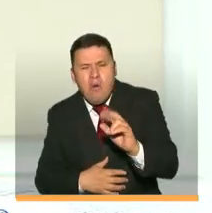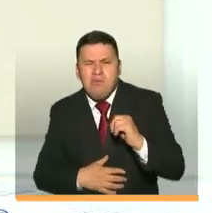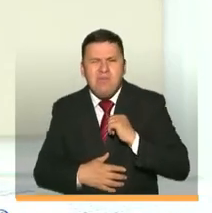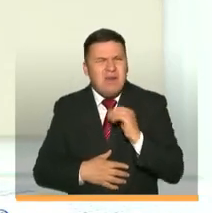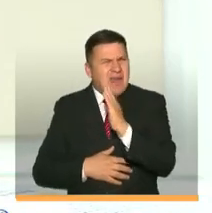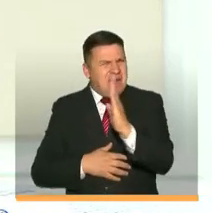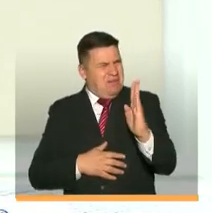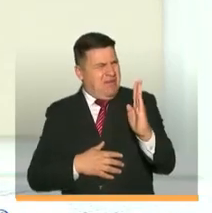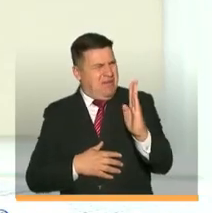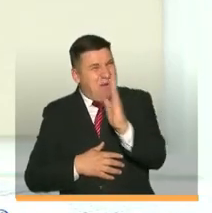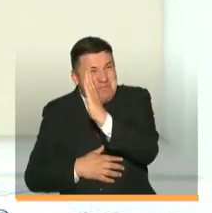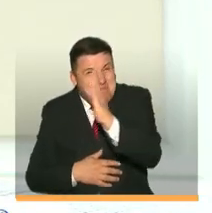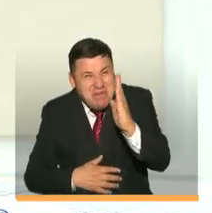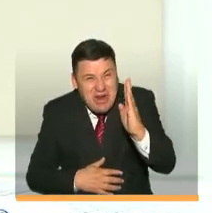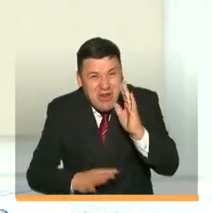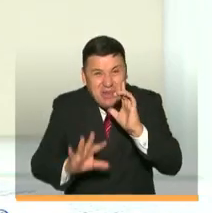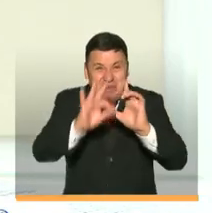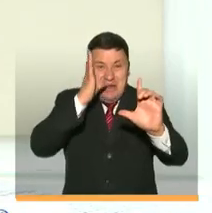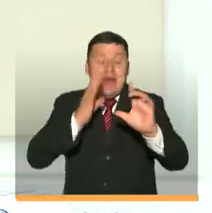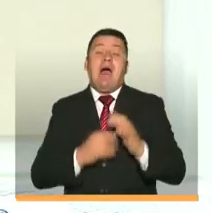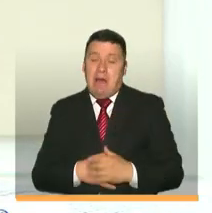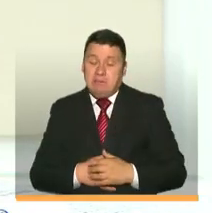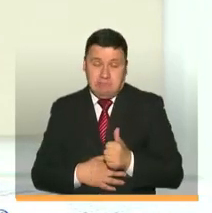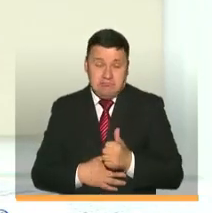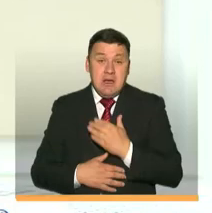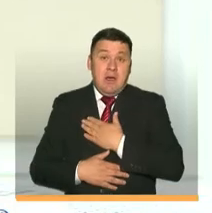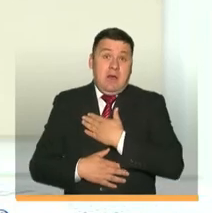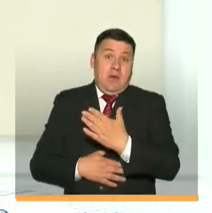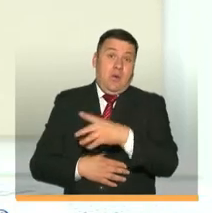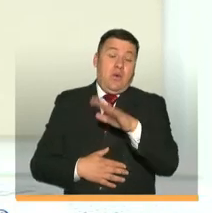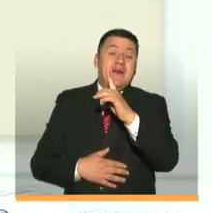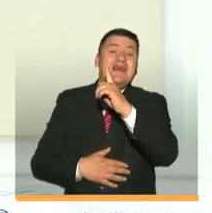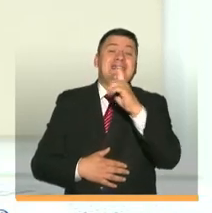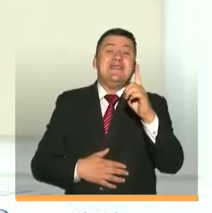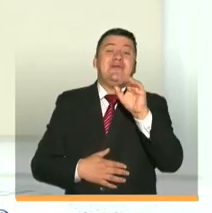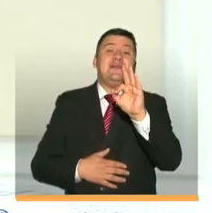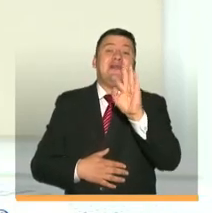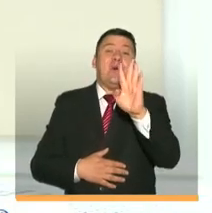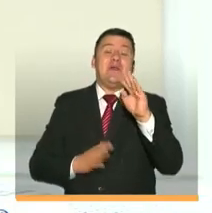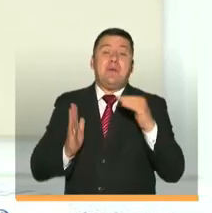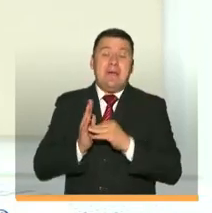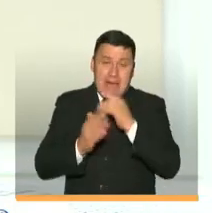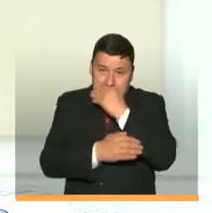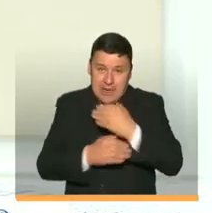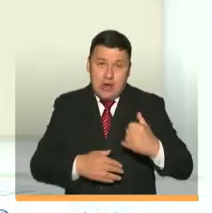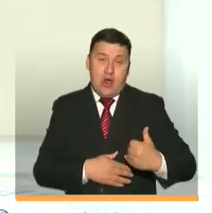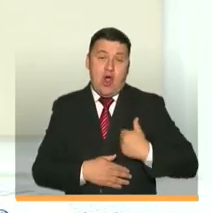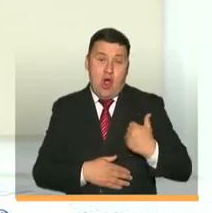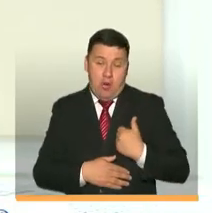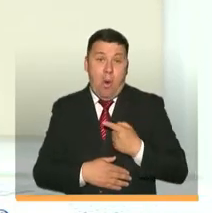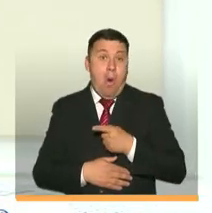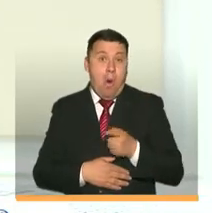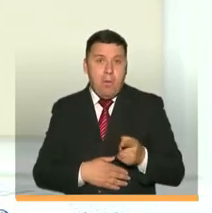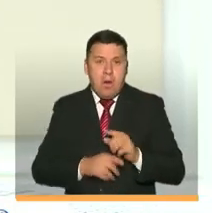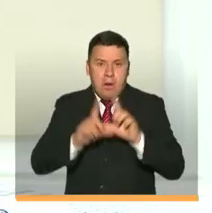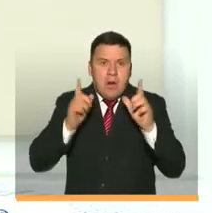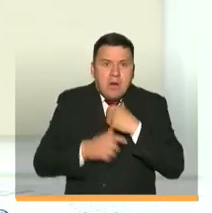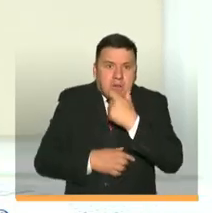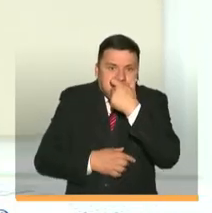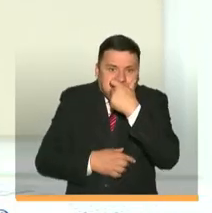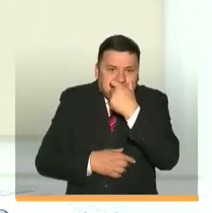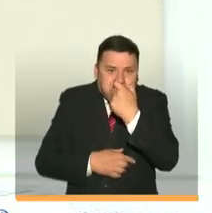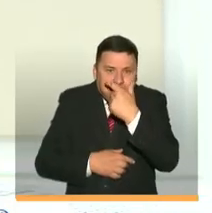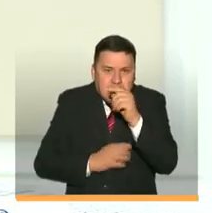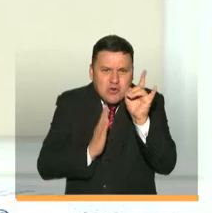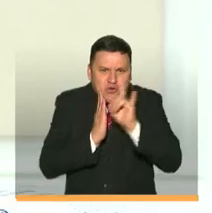tiene esta biblioteca digital y que además felicitamos hoy a más de los 134 mil niños y jóvenes que estuvieron en un desafío,